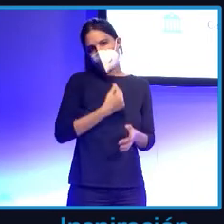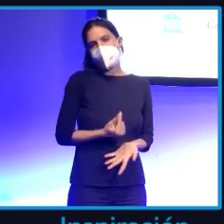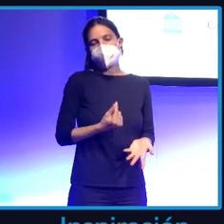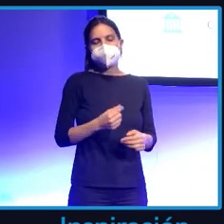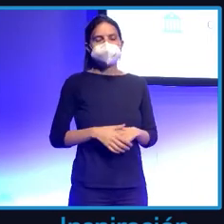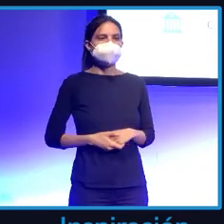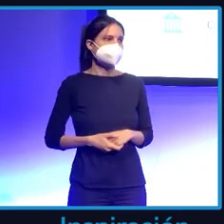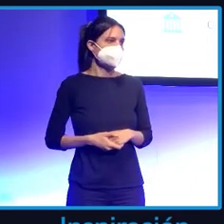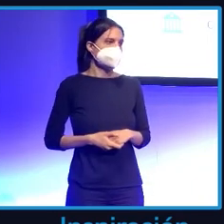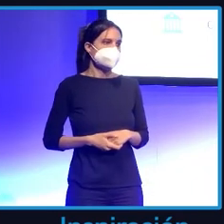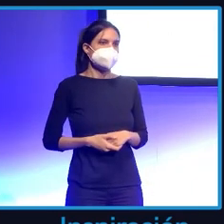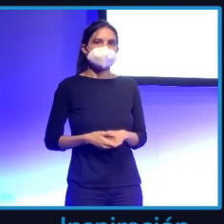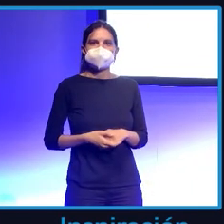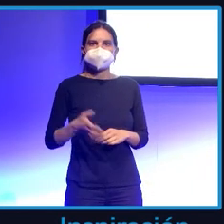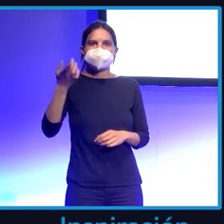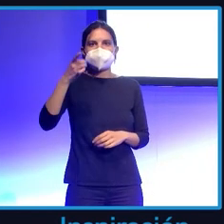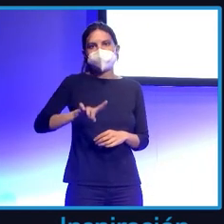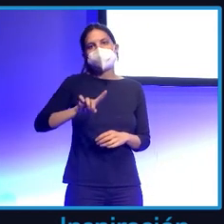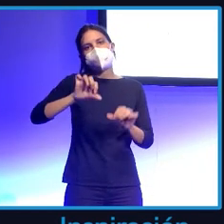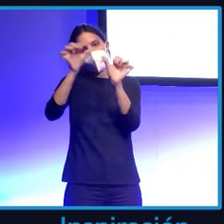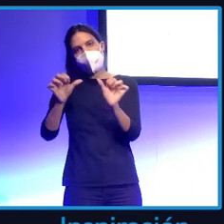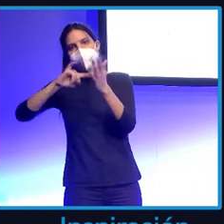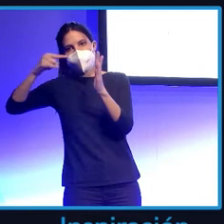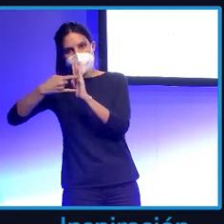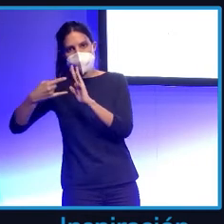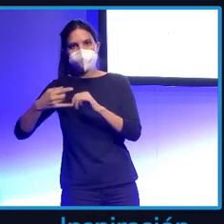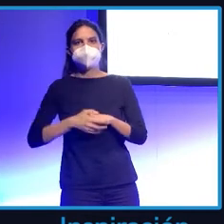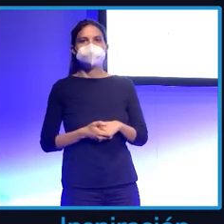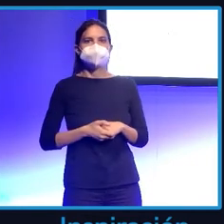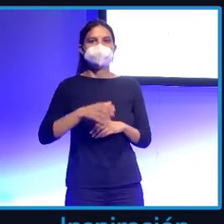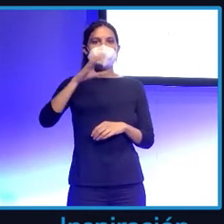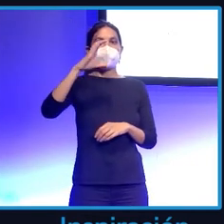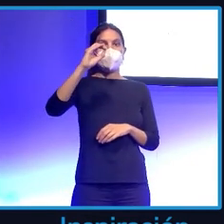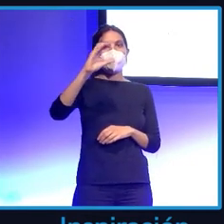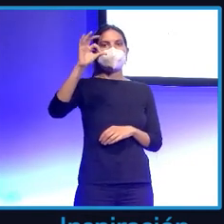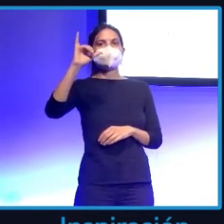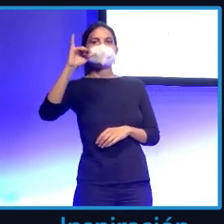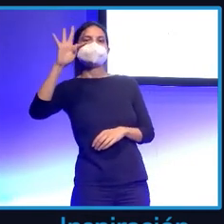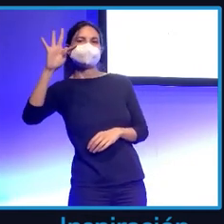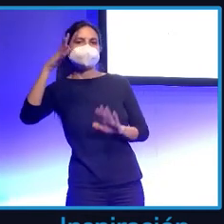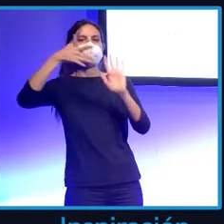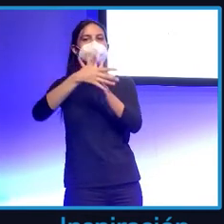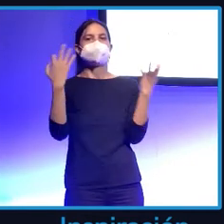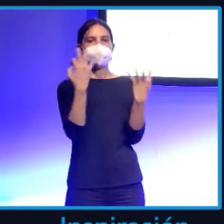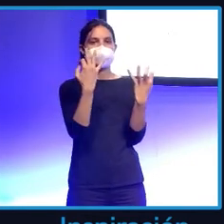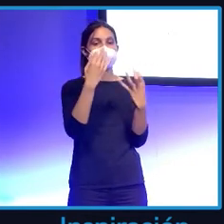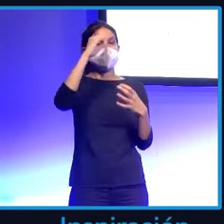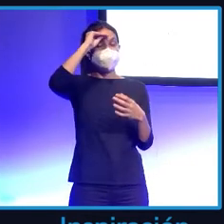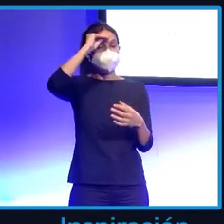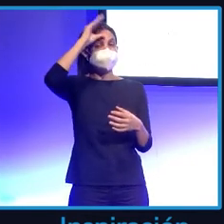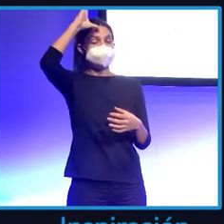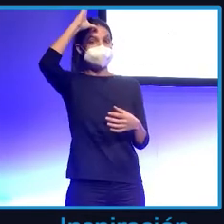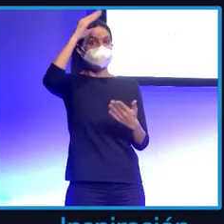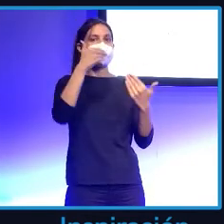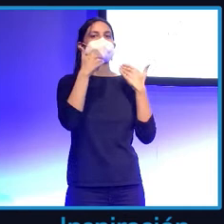casos reales. De una forma también técnica. ¿Qué es el OSINT? El OSINT es inteligencia a través de